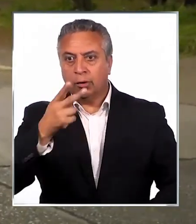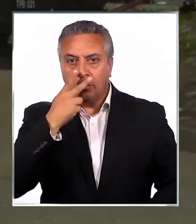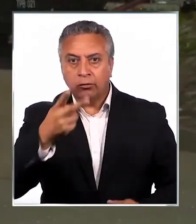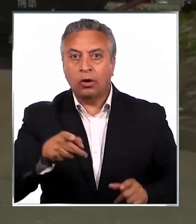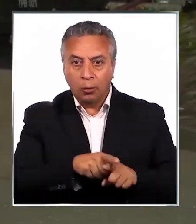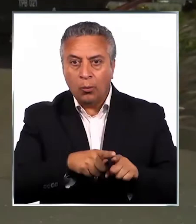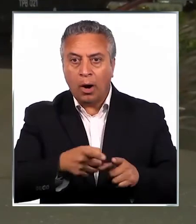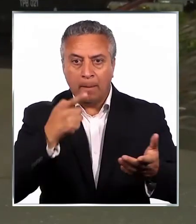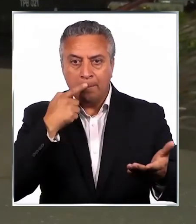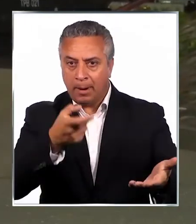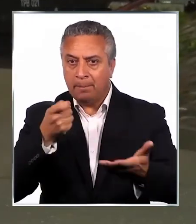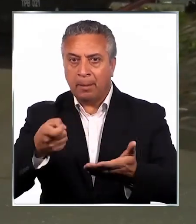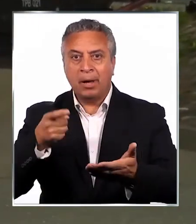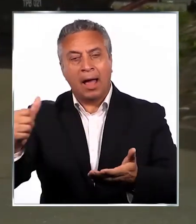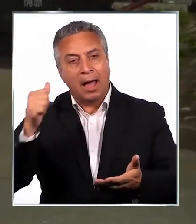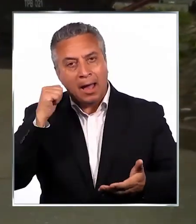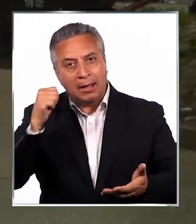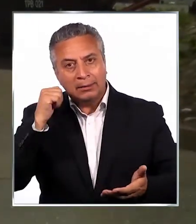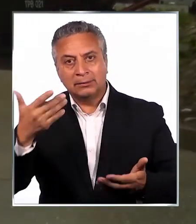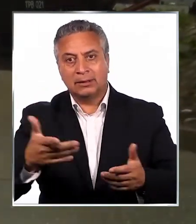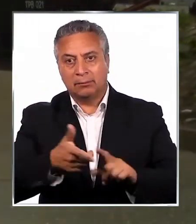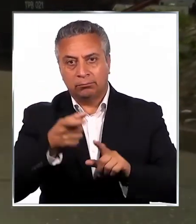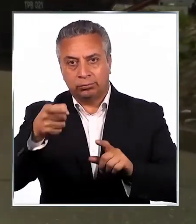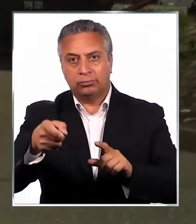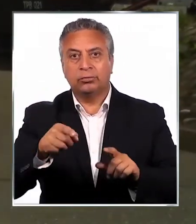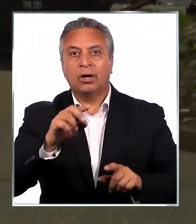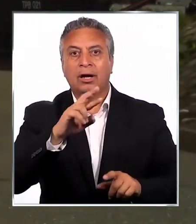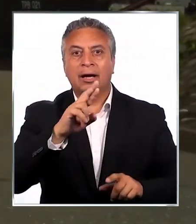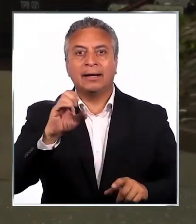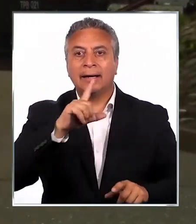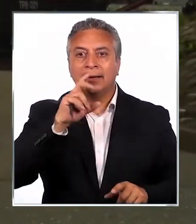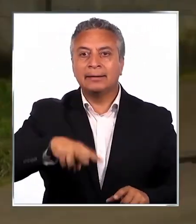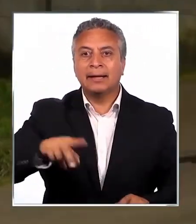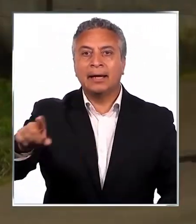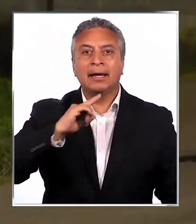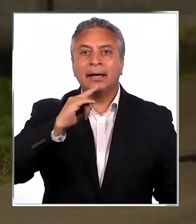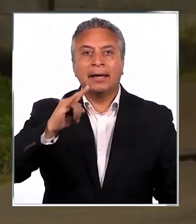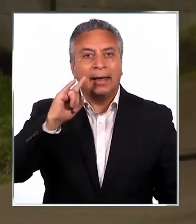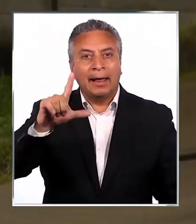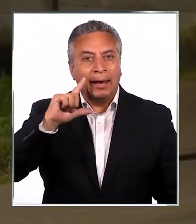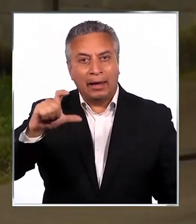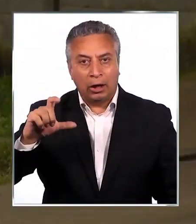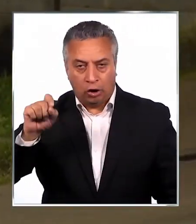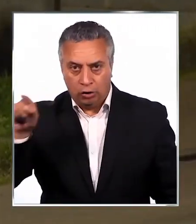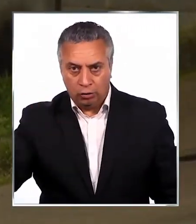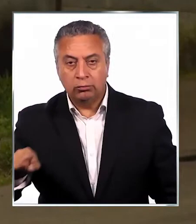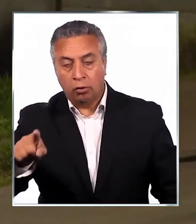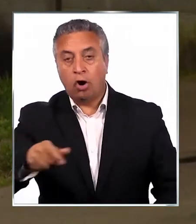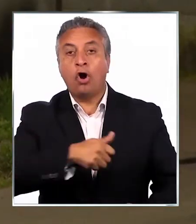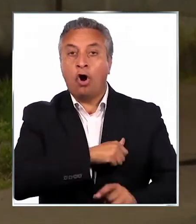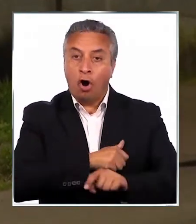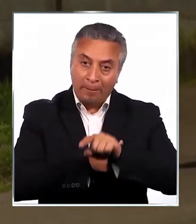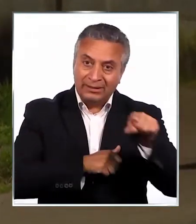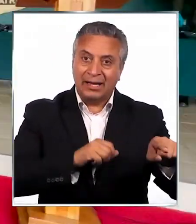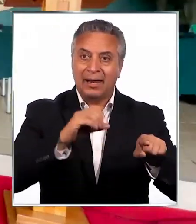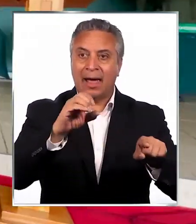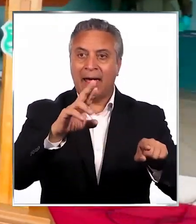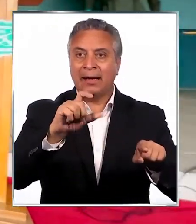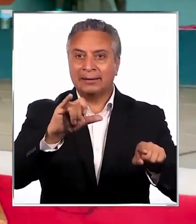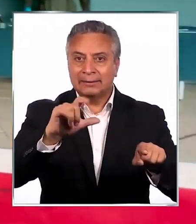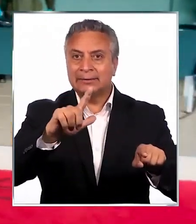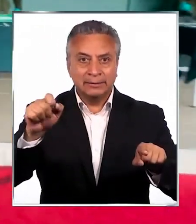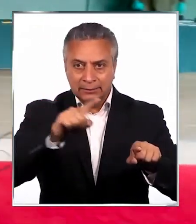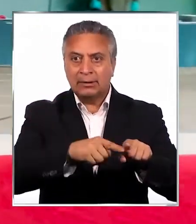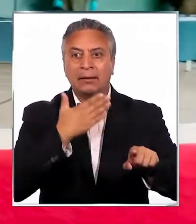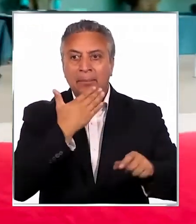presencia de armas de fuego. Ayer hubo ataques con armas de fuego en el retén de Quirico. Hubo ataques con armas de fuego en la comisaría de Arcilla